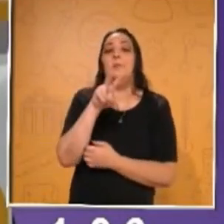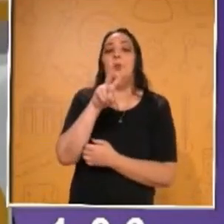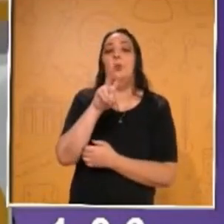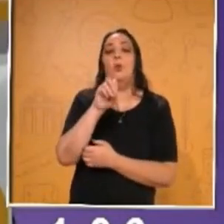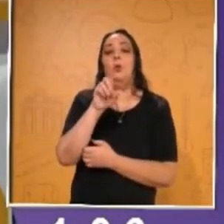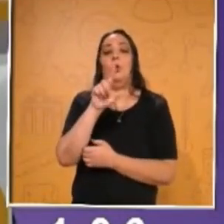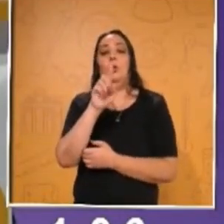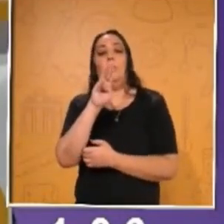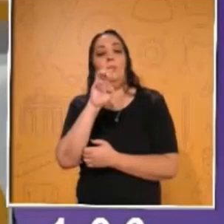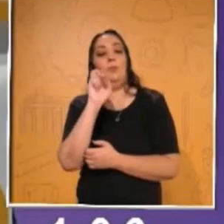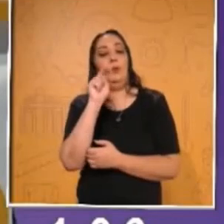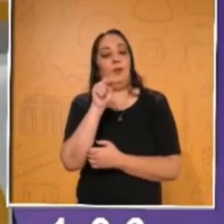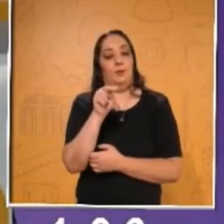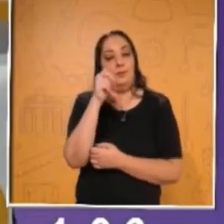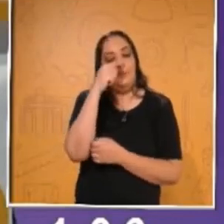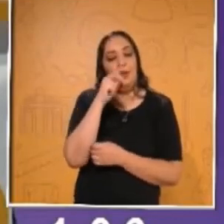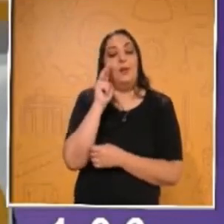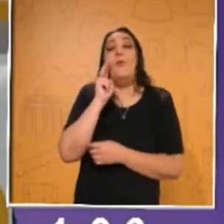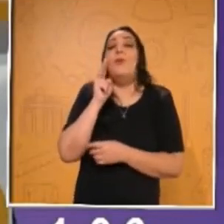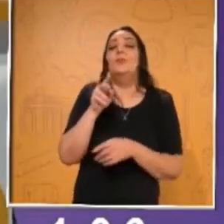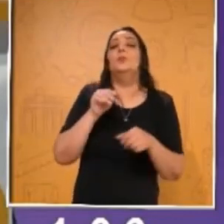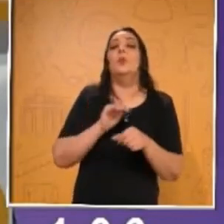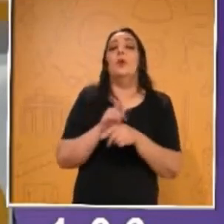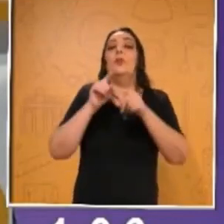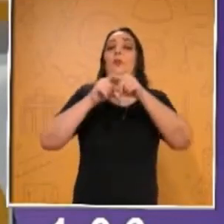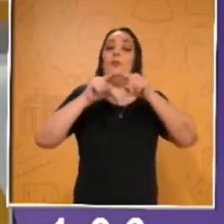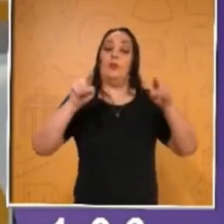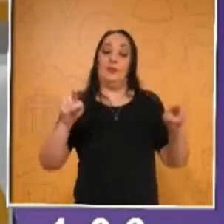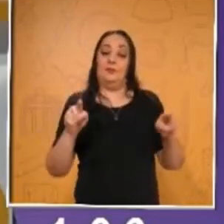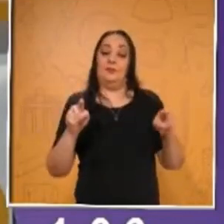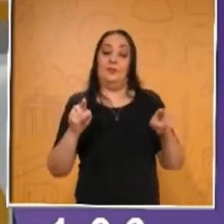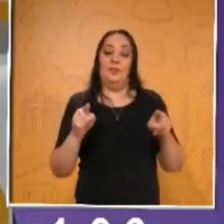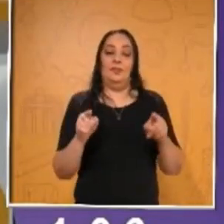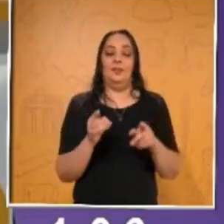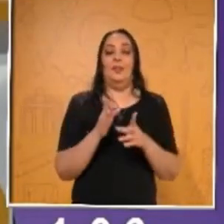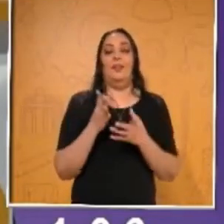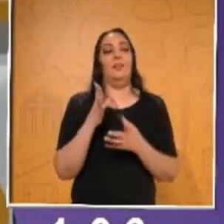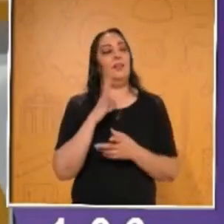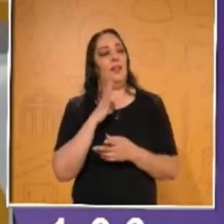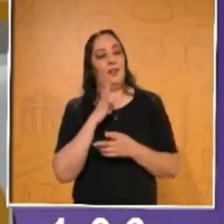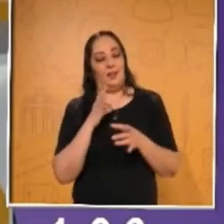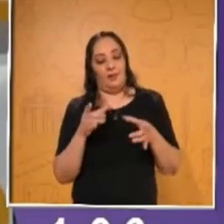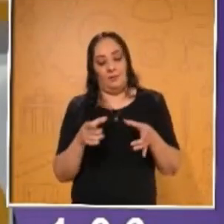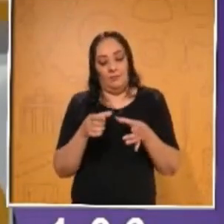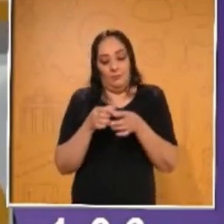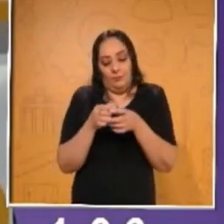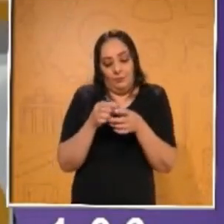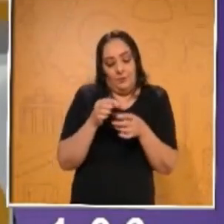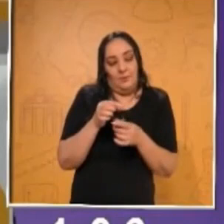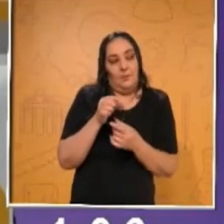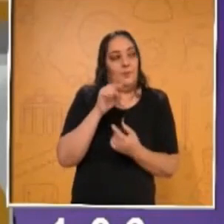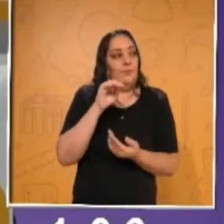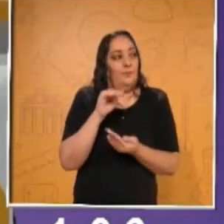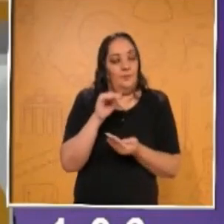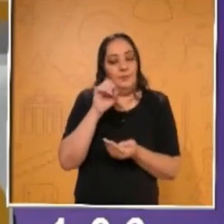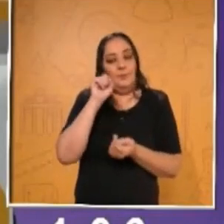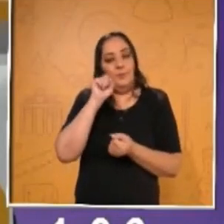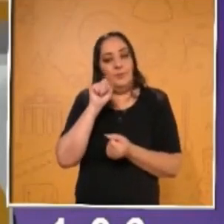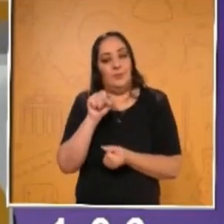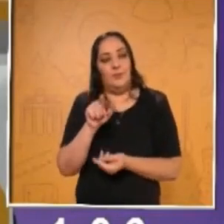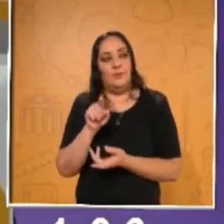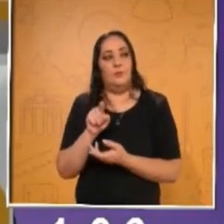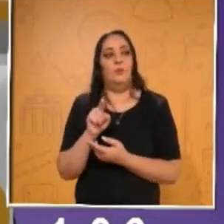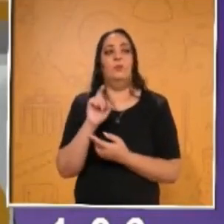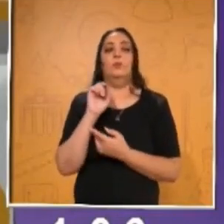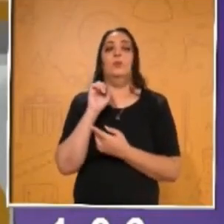para que vieras la diferencia entre el espacio que ocupa aquí con nosotros